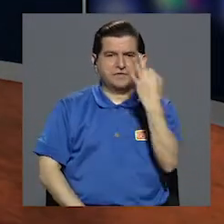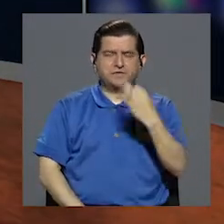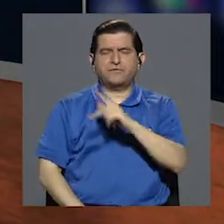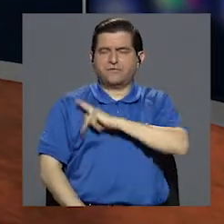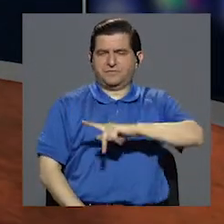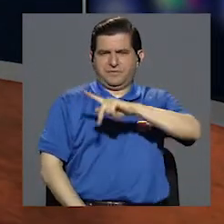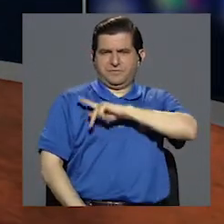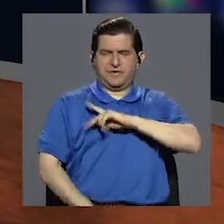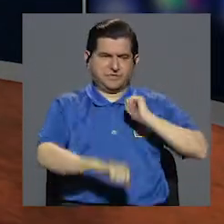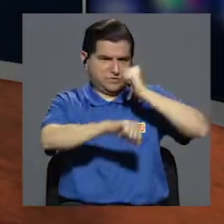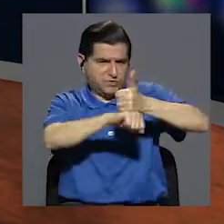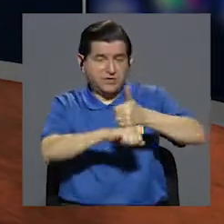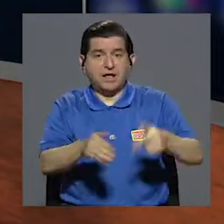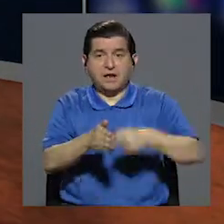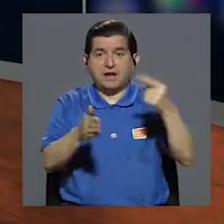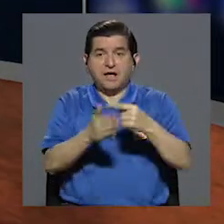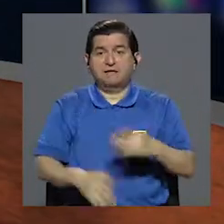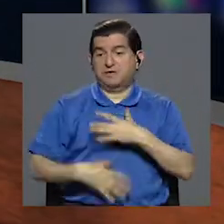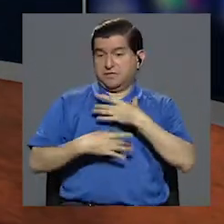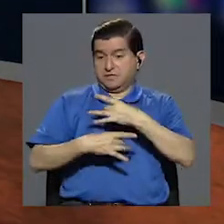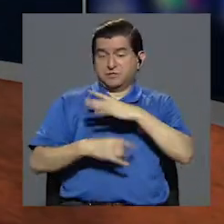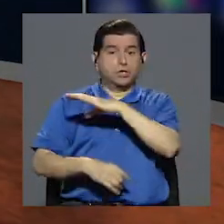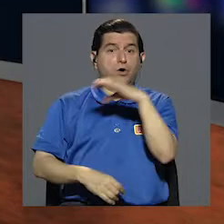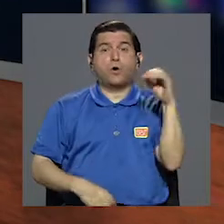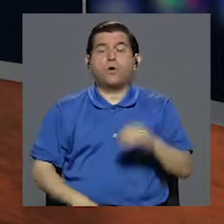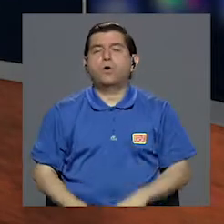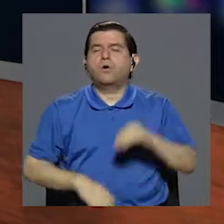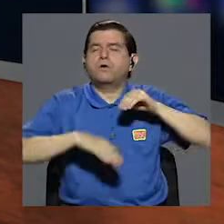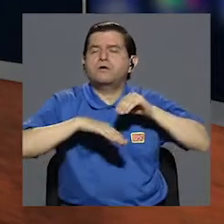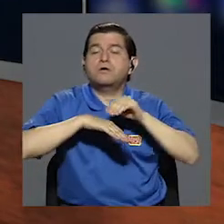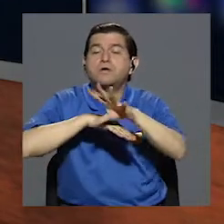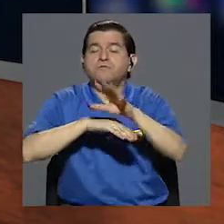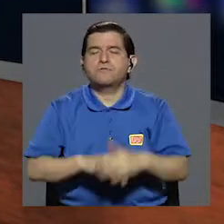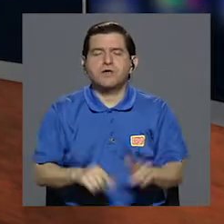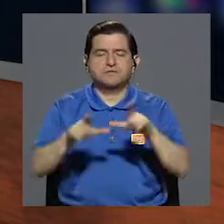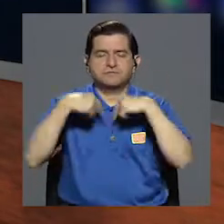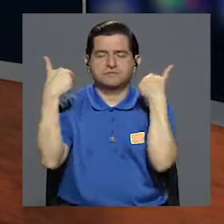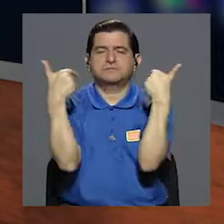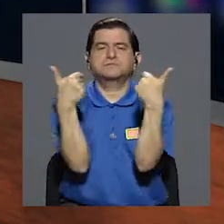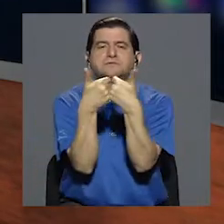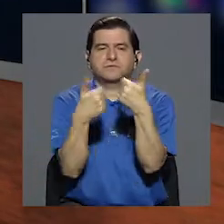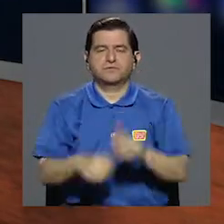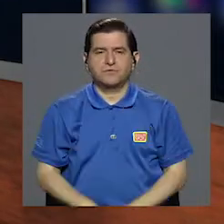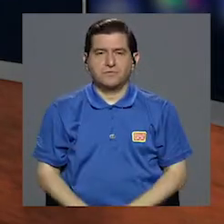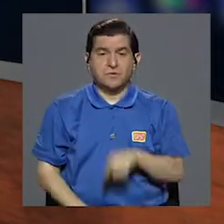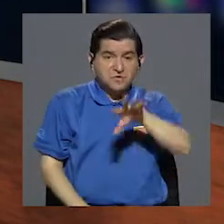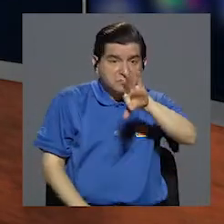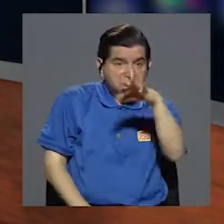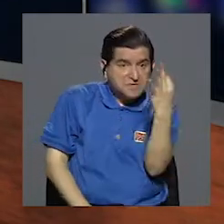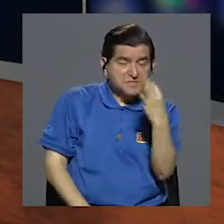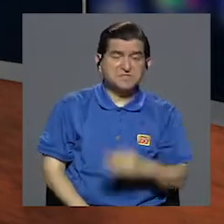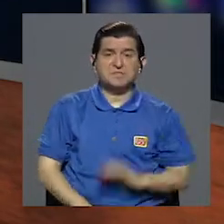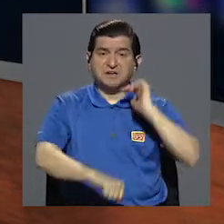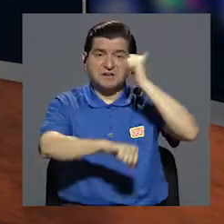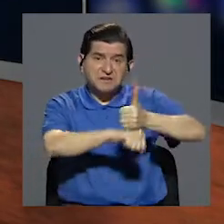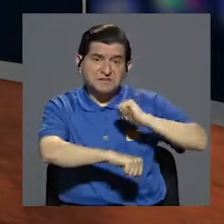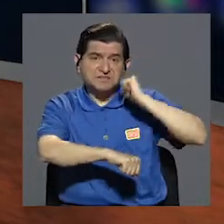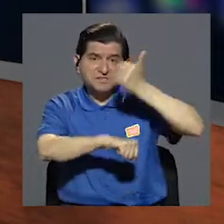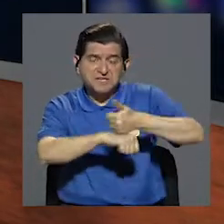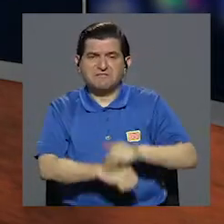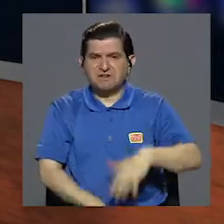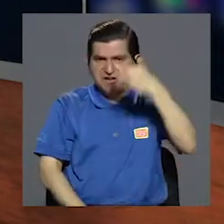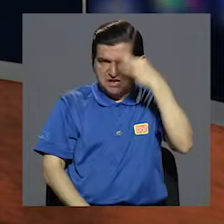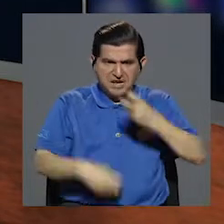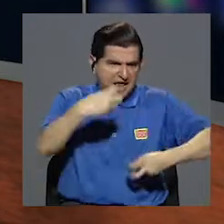dictan de forma subjetiva, a veces de forma caprichosa o bien bajo la influencia de ciertos grupos y es así como se